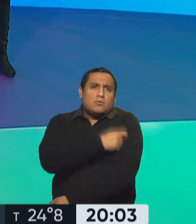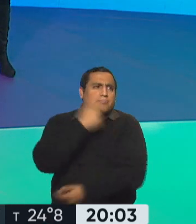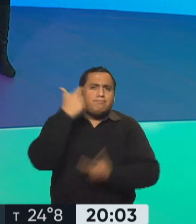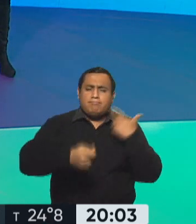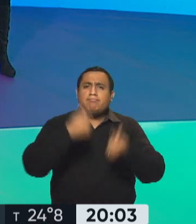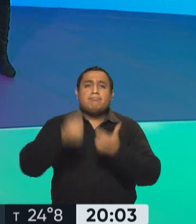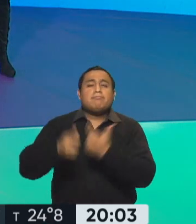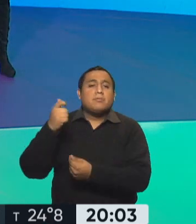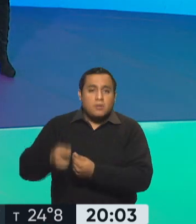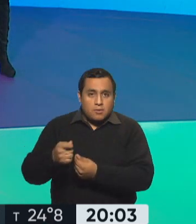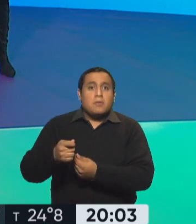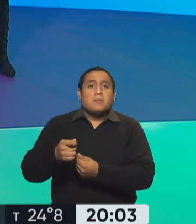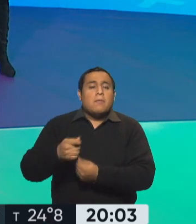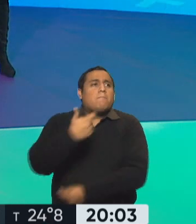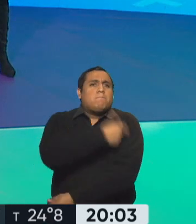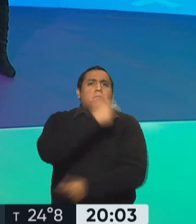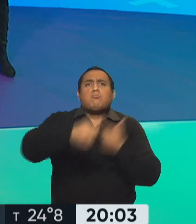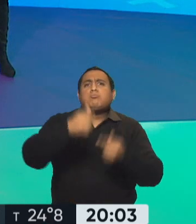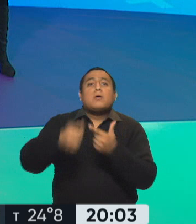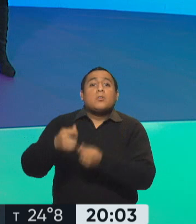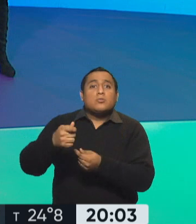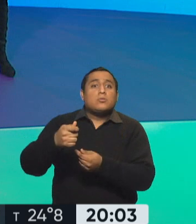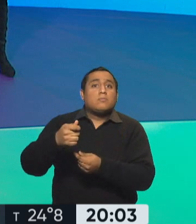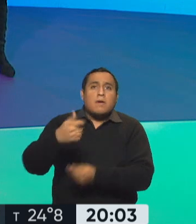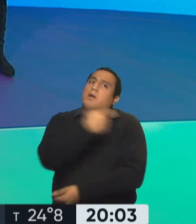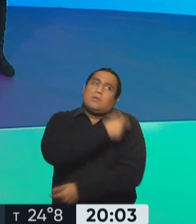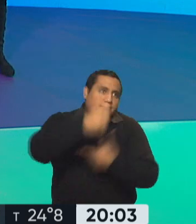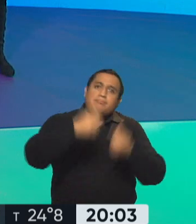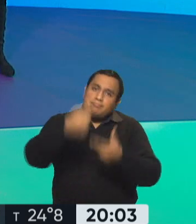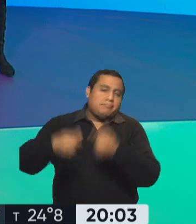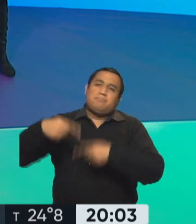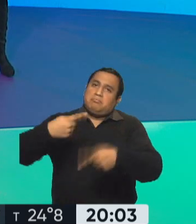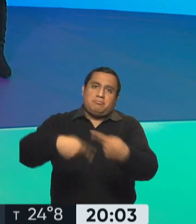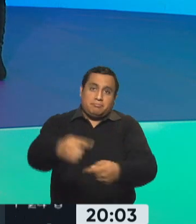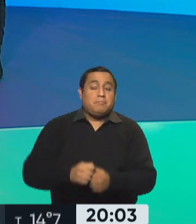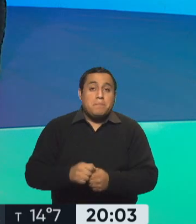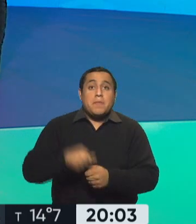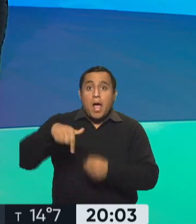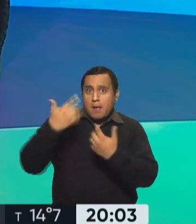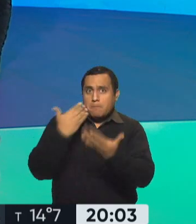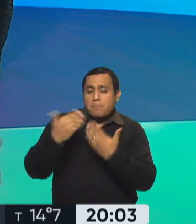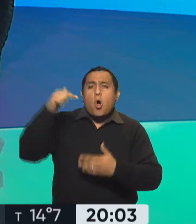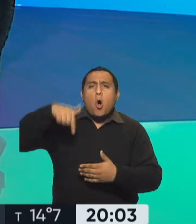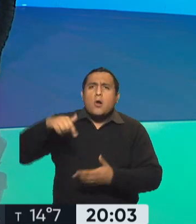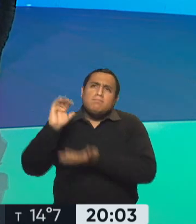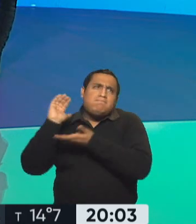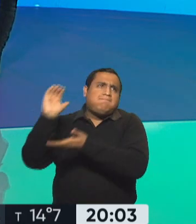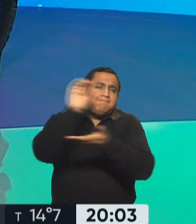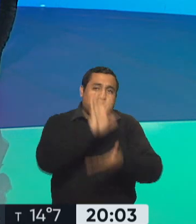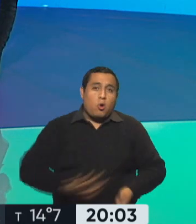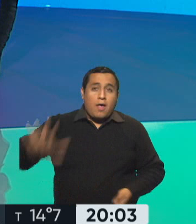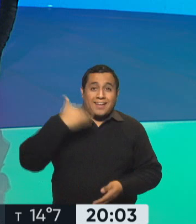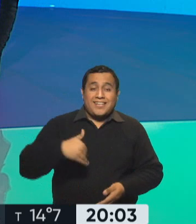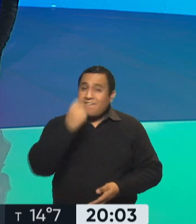plan de vacunación, vacunación, vacunación y más vacunación. Y hablamos de eso porque comenzó hoy a distribuirse en todo el país, en los